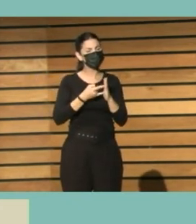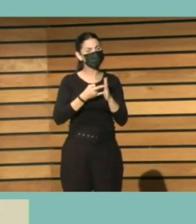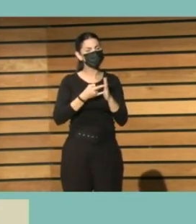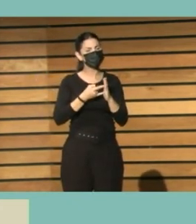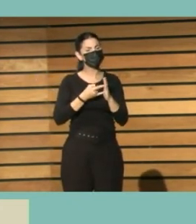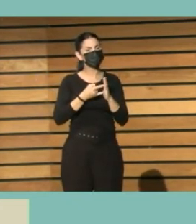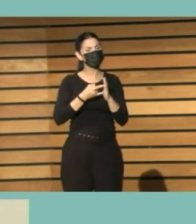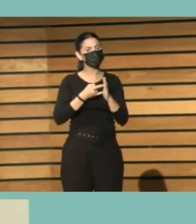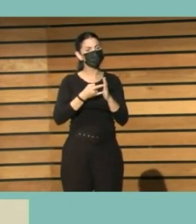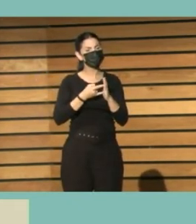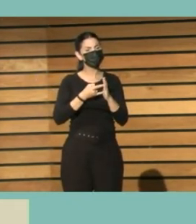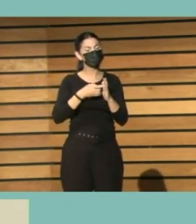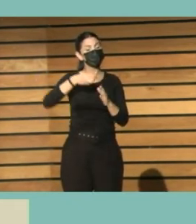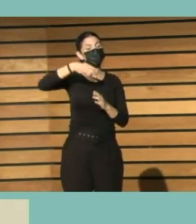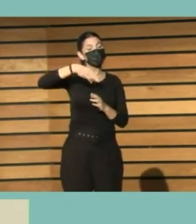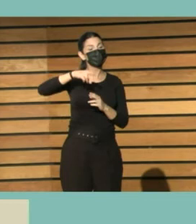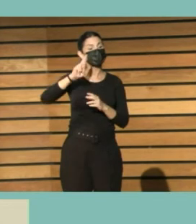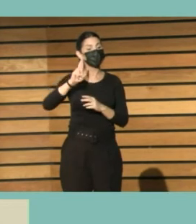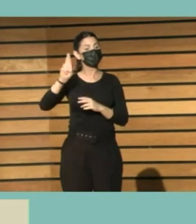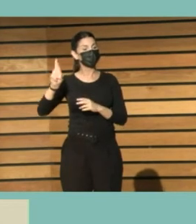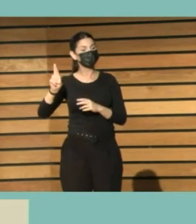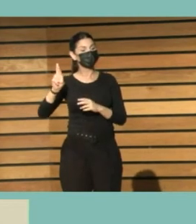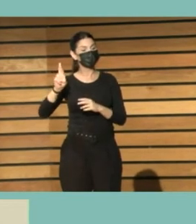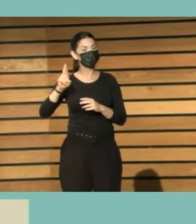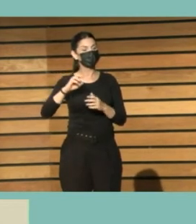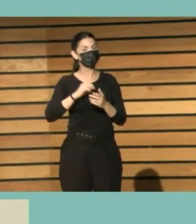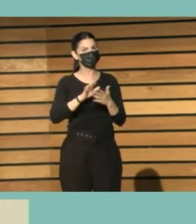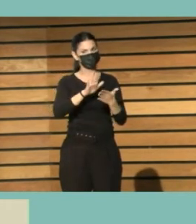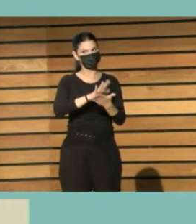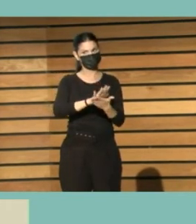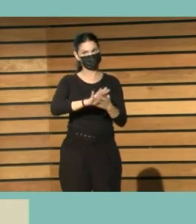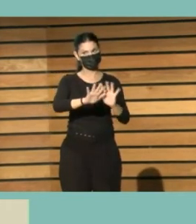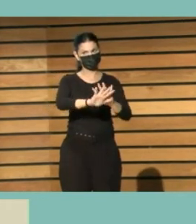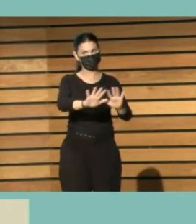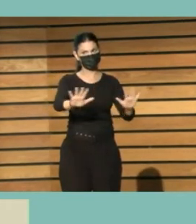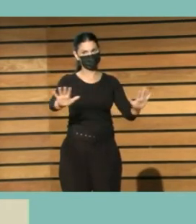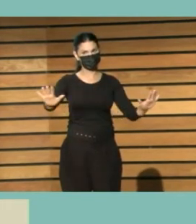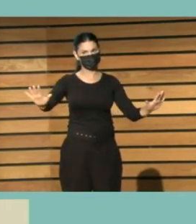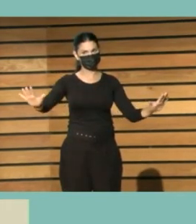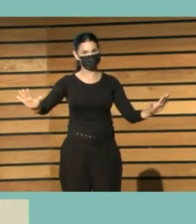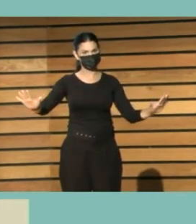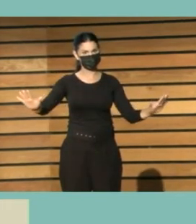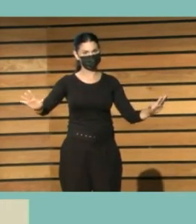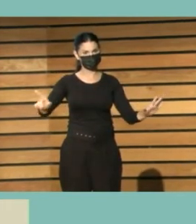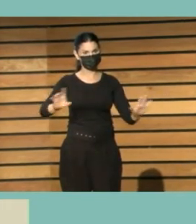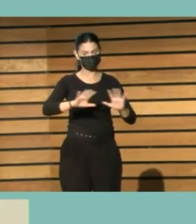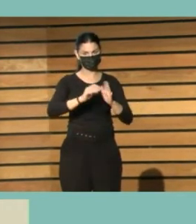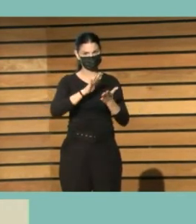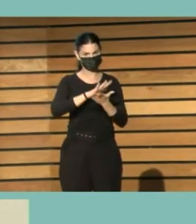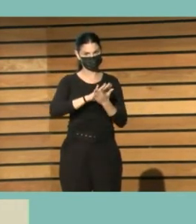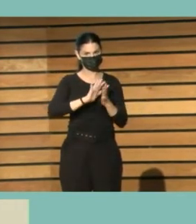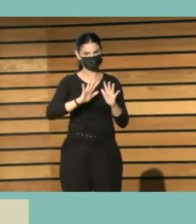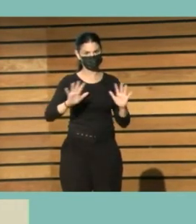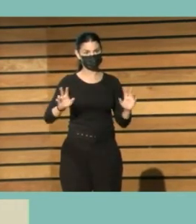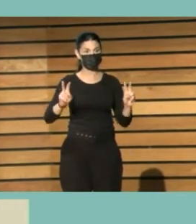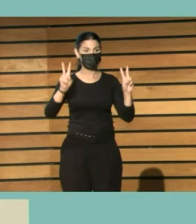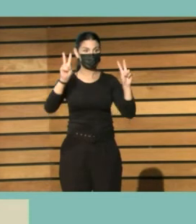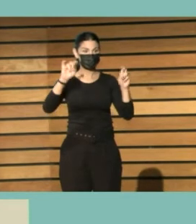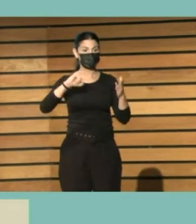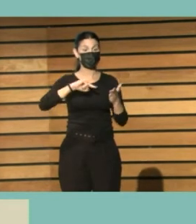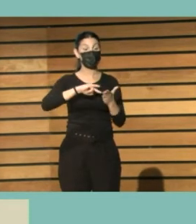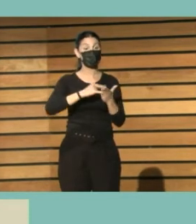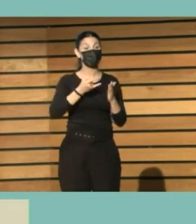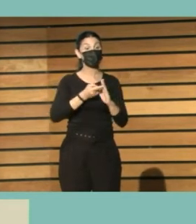MRR. Tranquilas, tranquilos, no es, no tiene nada que ver con el mecanismo de